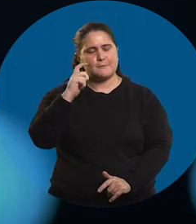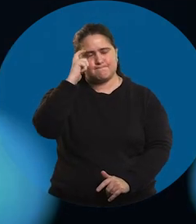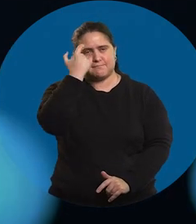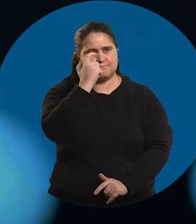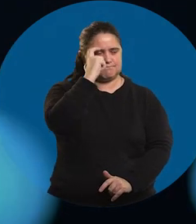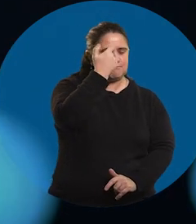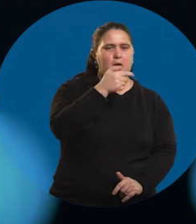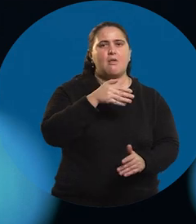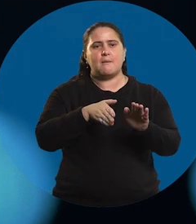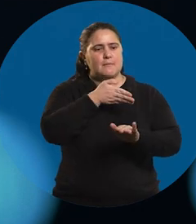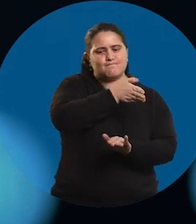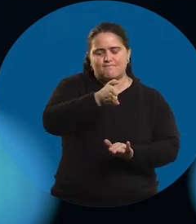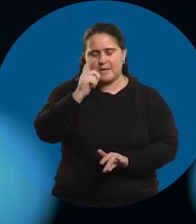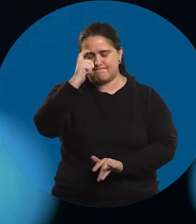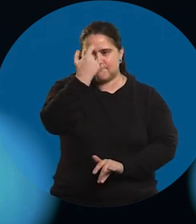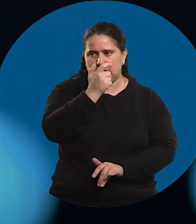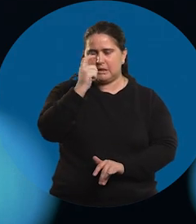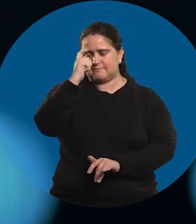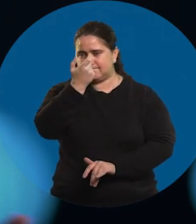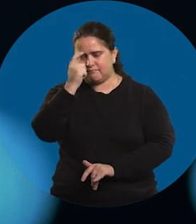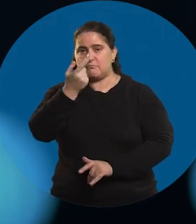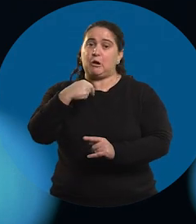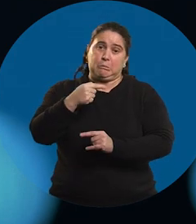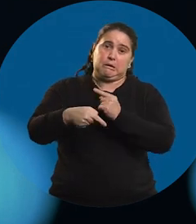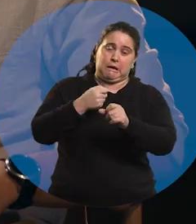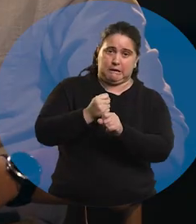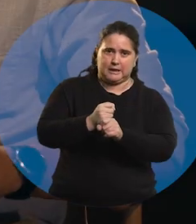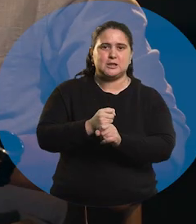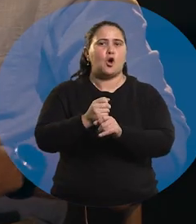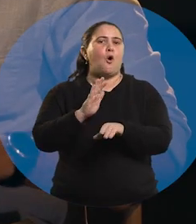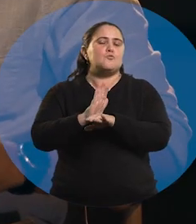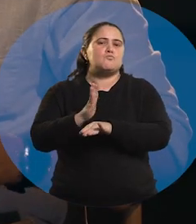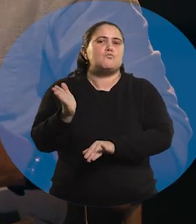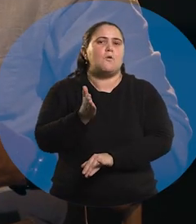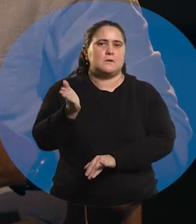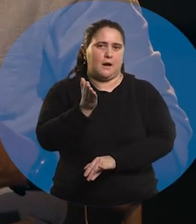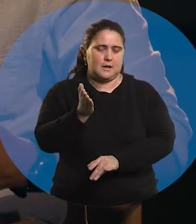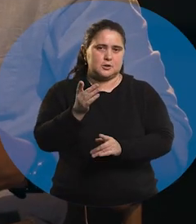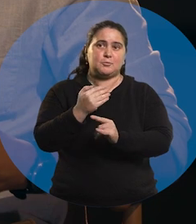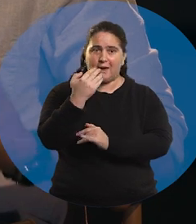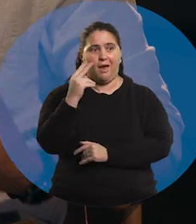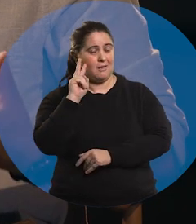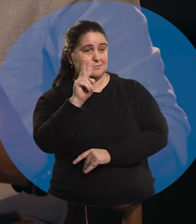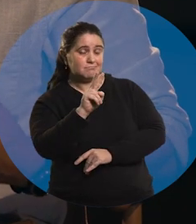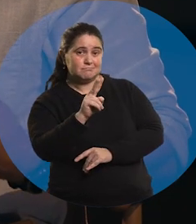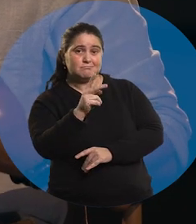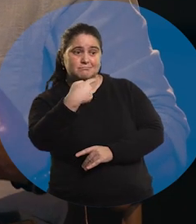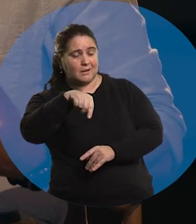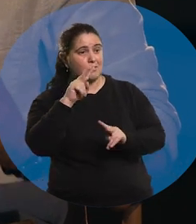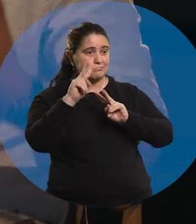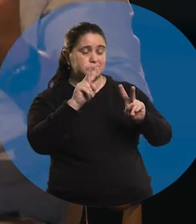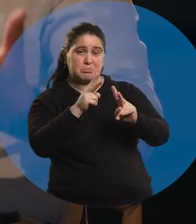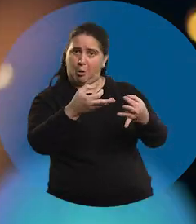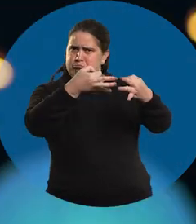cambiar el chip de un lugar a otro. Pero bueno, estoy en trabajo. Si bien está en proceso, desde afuera se